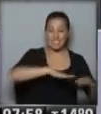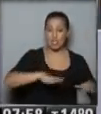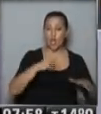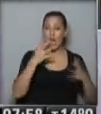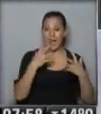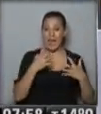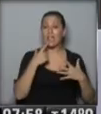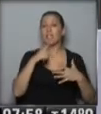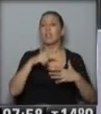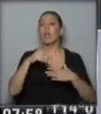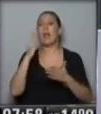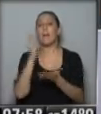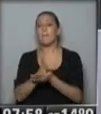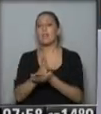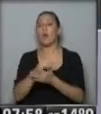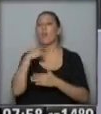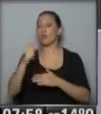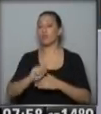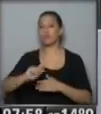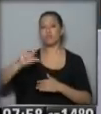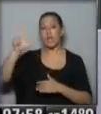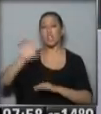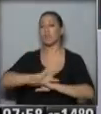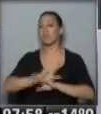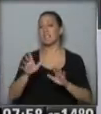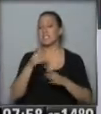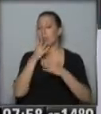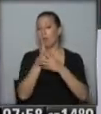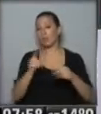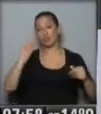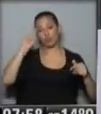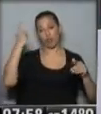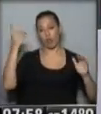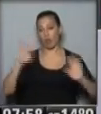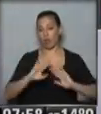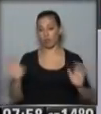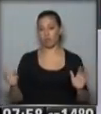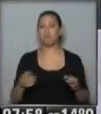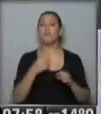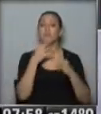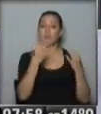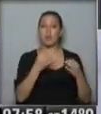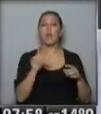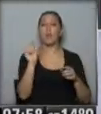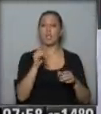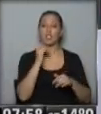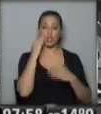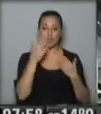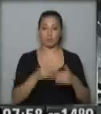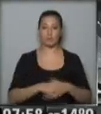desapareciendo estos síntomas para ser un adulto que no va a ser alérgico a este tipo de alimentos. Clarísimo. Nos vemos en un rato. Gracias. Gracias a vos. Gracias. Hasta